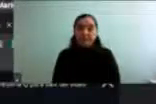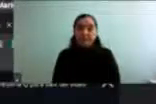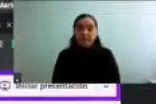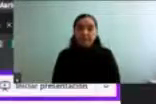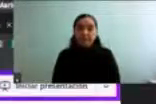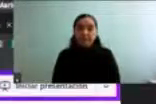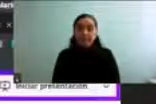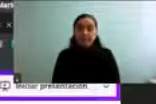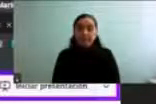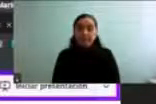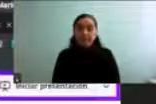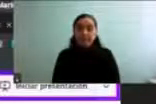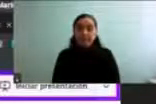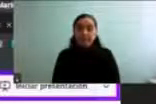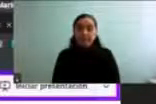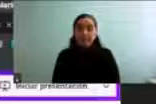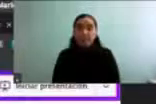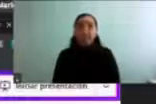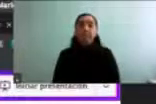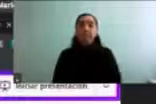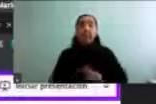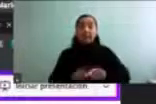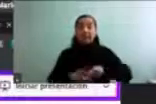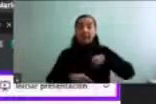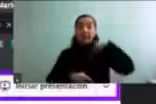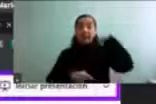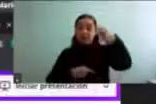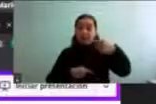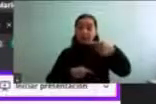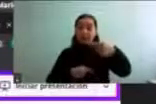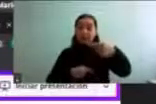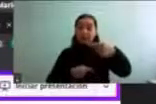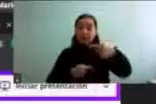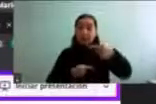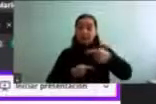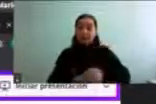Y el siguiente es...